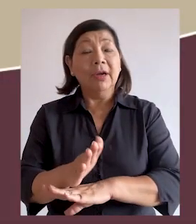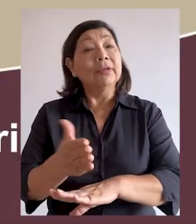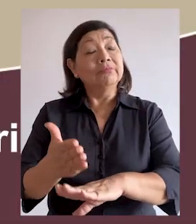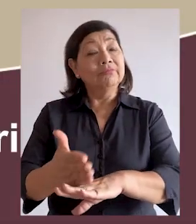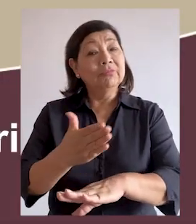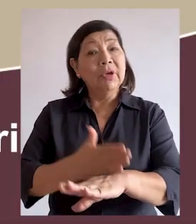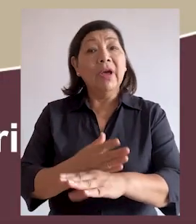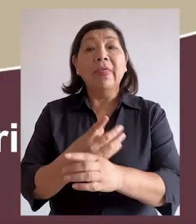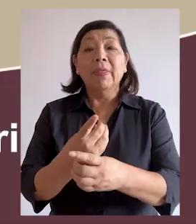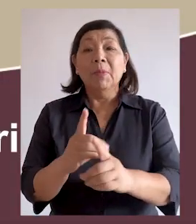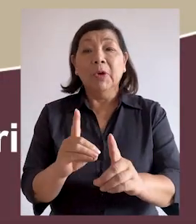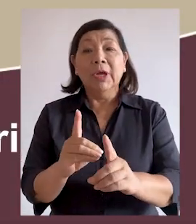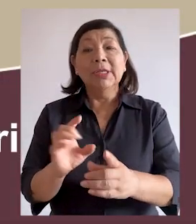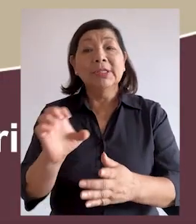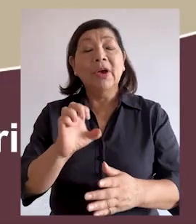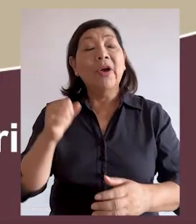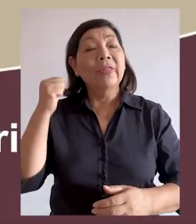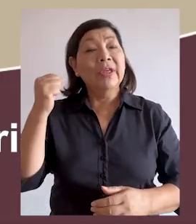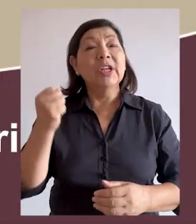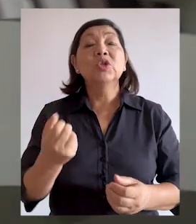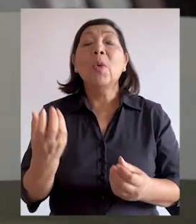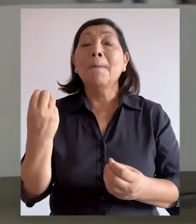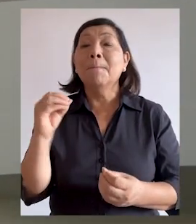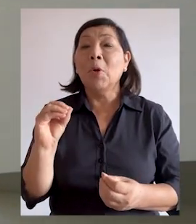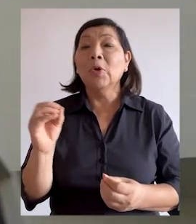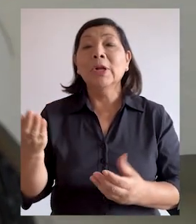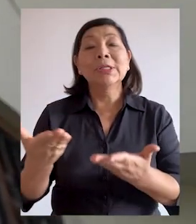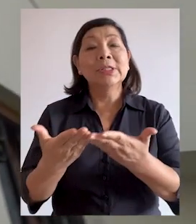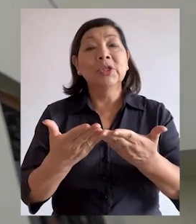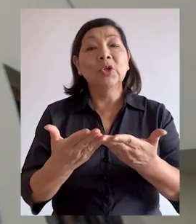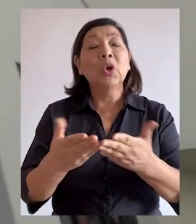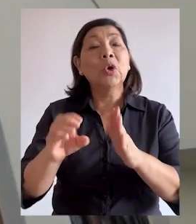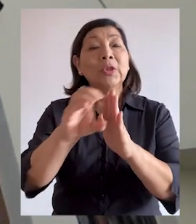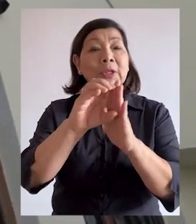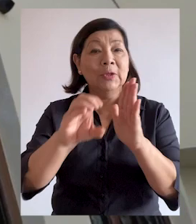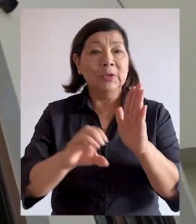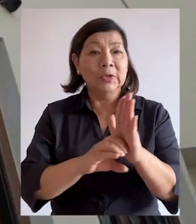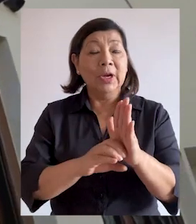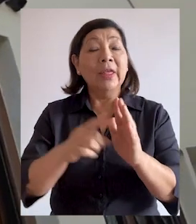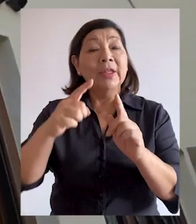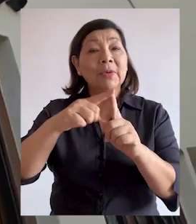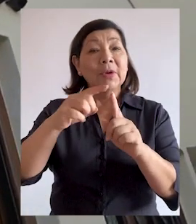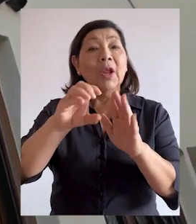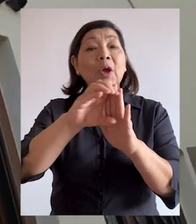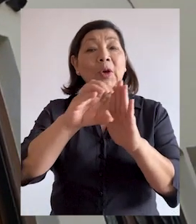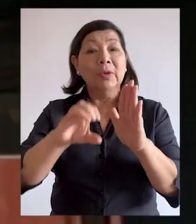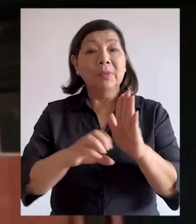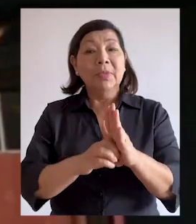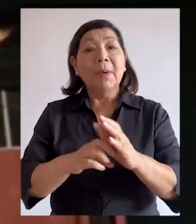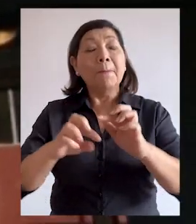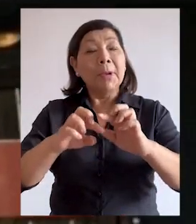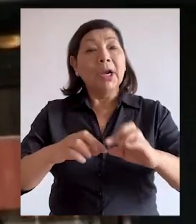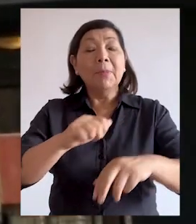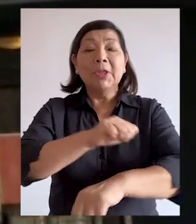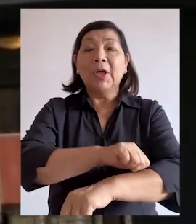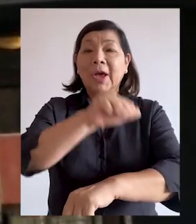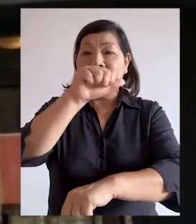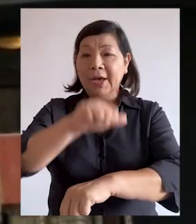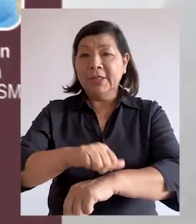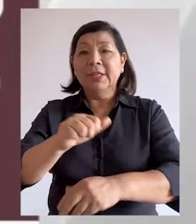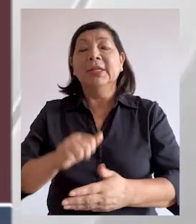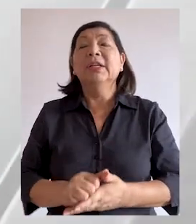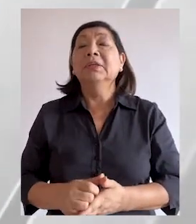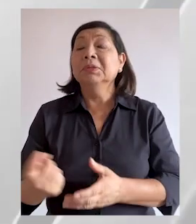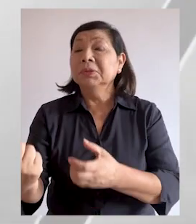se desarrollará el Foro Democracia y Estado de Derecho organizado por el Centro de Estudios Constitucionales del Tribunal Constitucional y el Parlamento Andino.